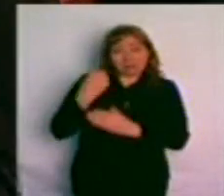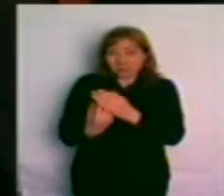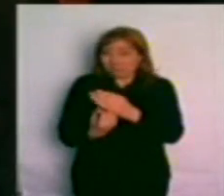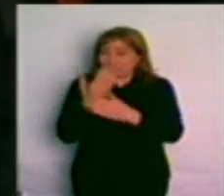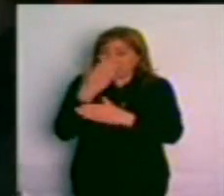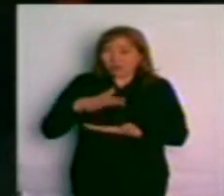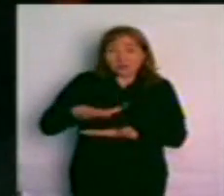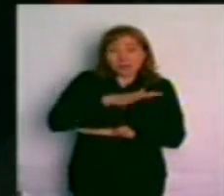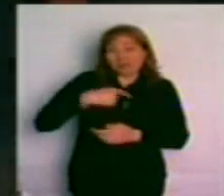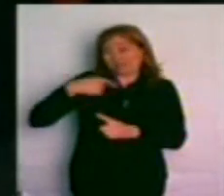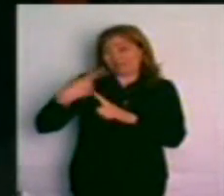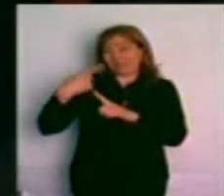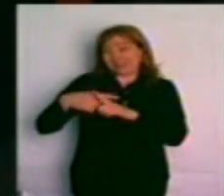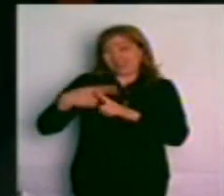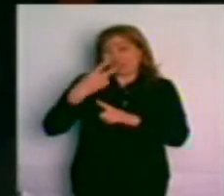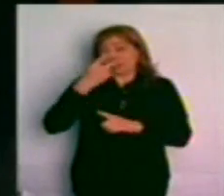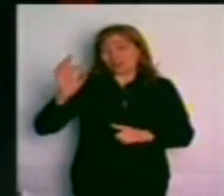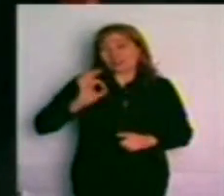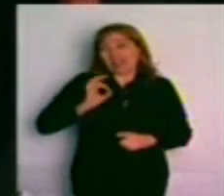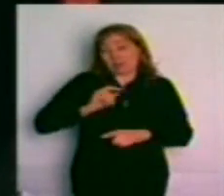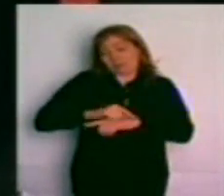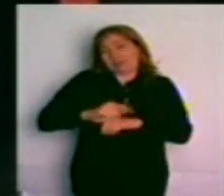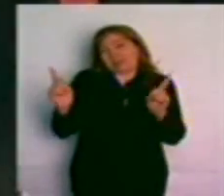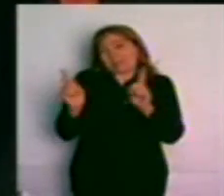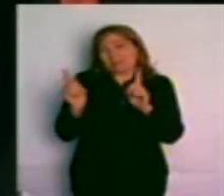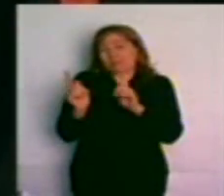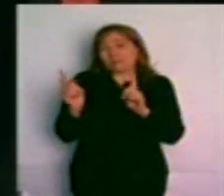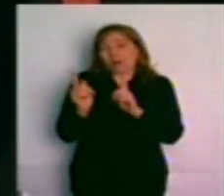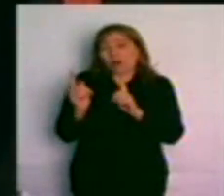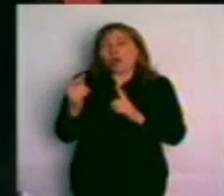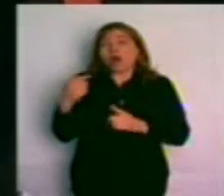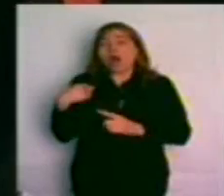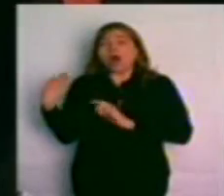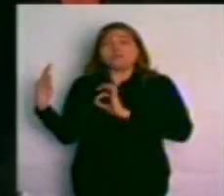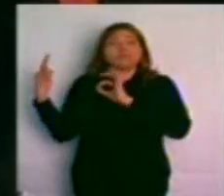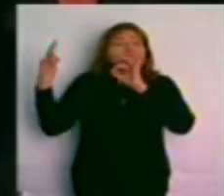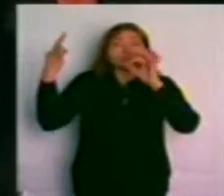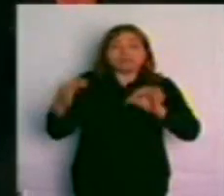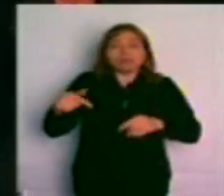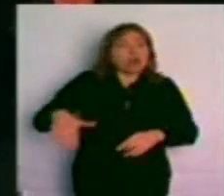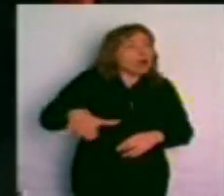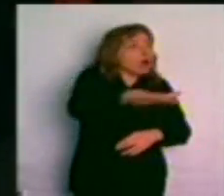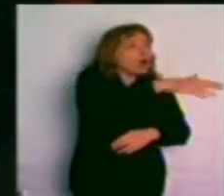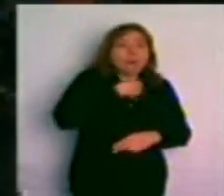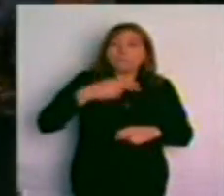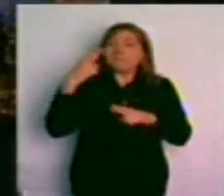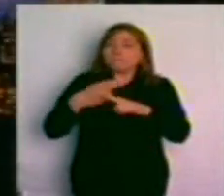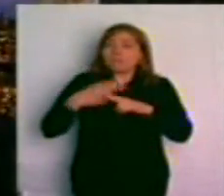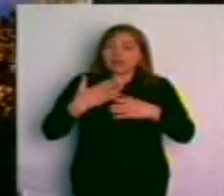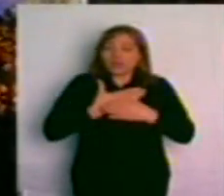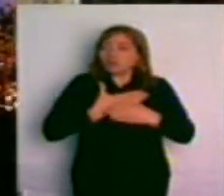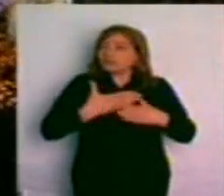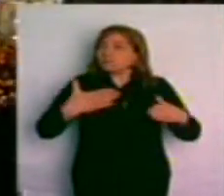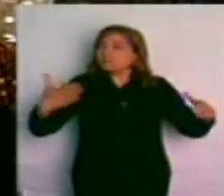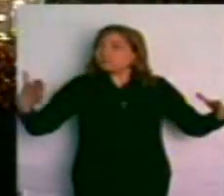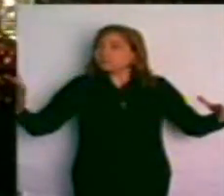como fueron esos festejos del Bicentenario, vinimos a este verdadero parque temático de